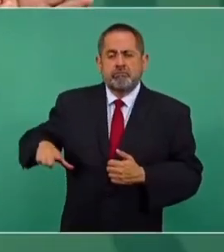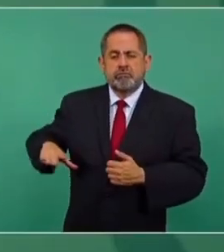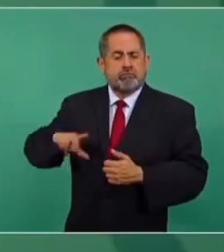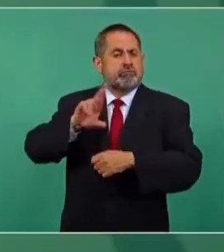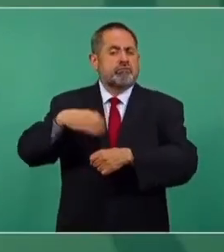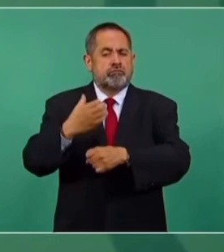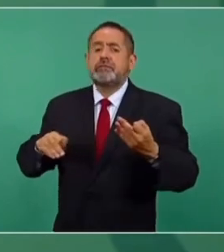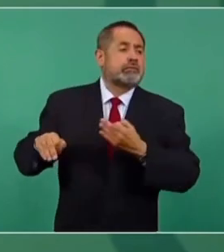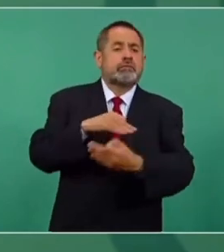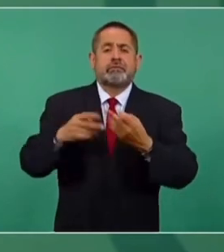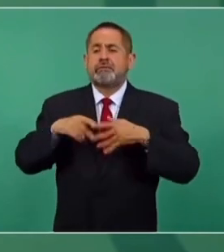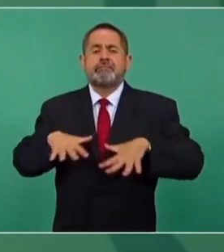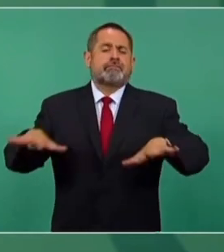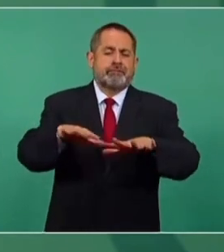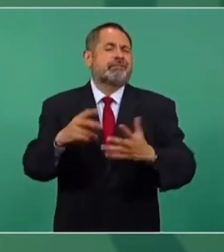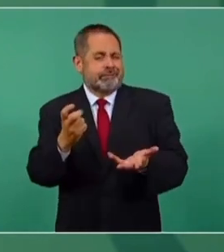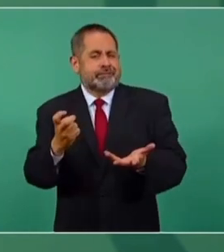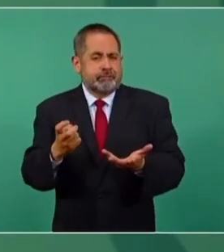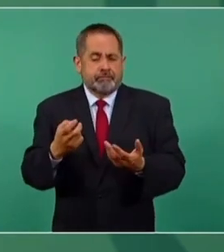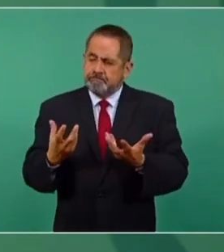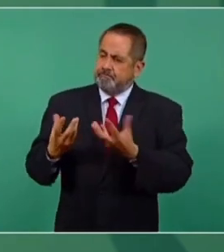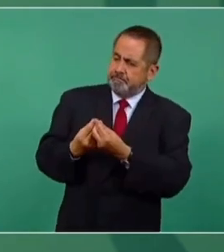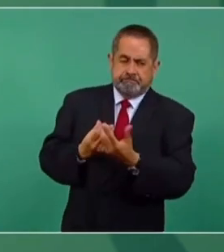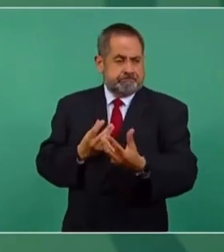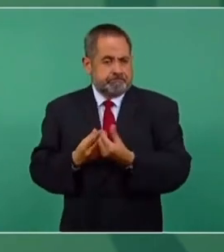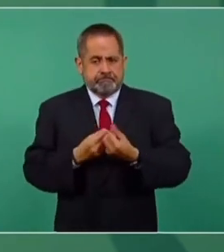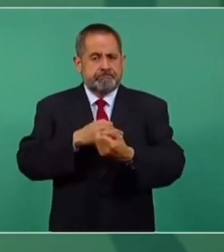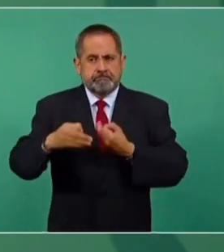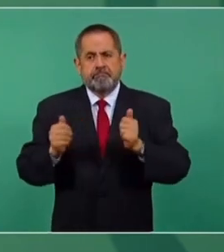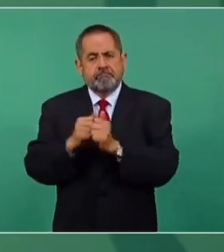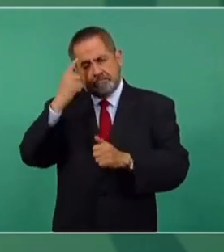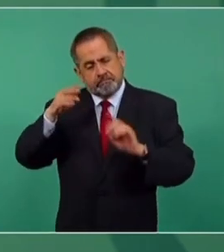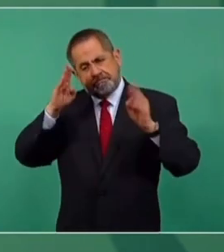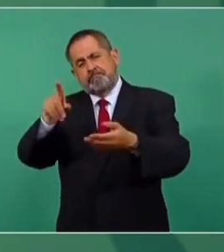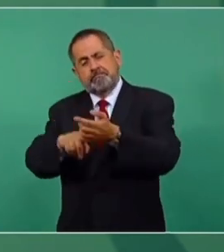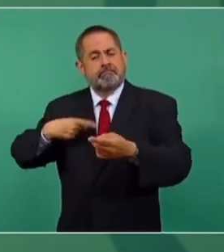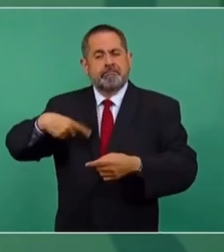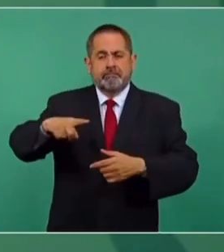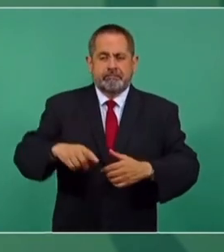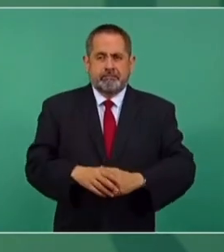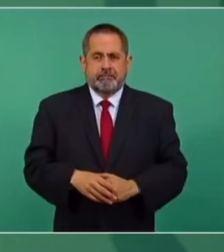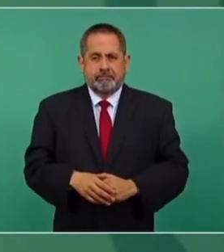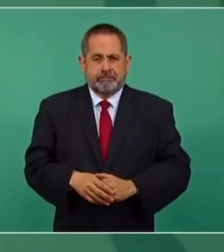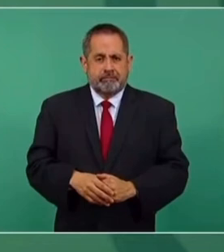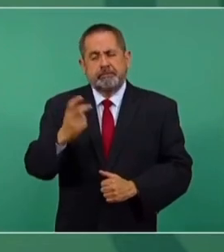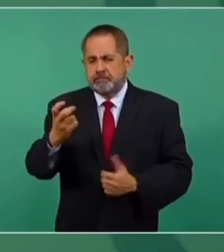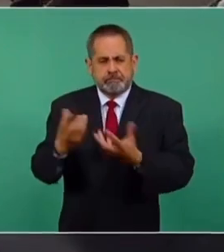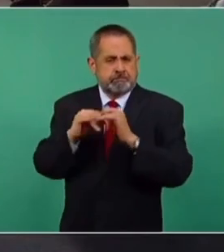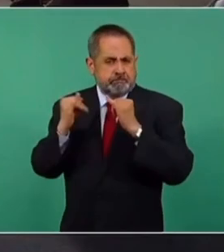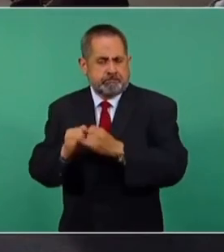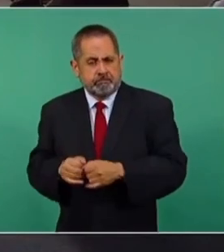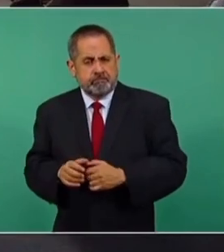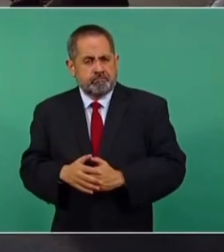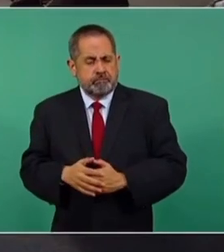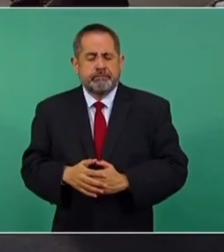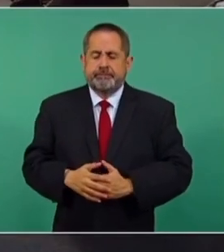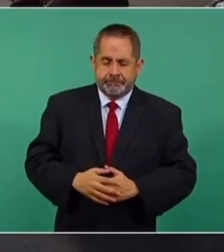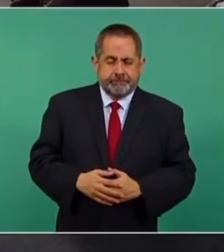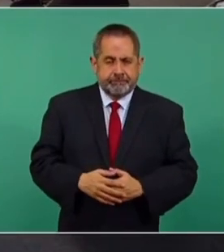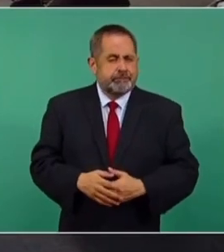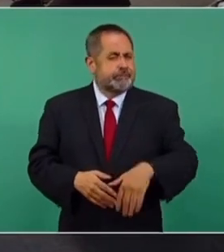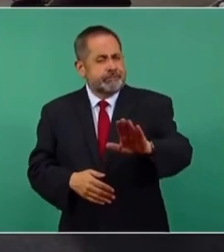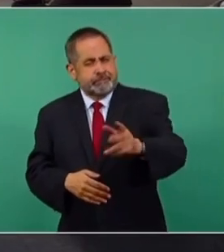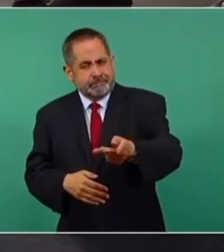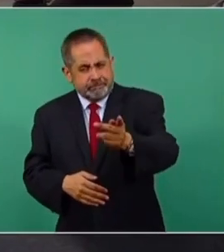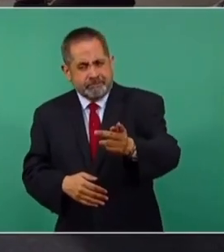gobierno de la República. Entonces, es unirnos todos para atender al pueblo. Eso es lo que estamos haciendo en las reuniones. ¿Y esto sería con todos